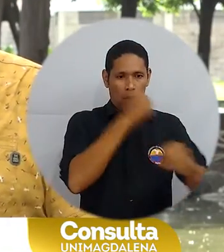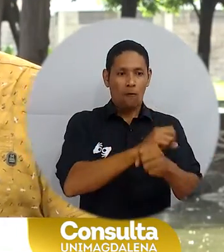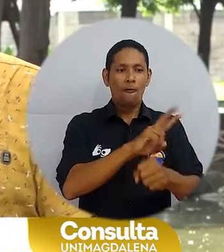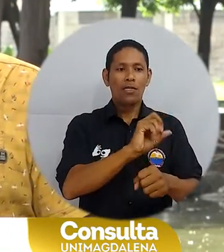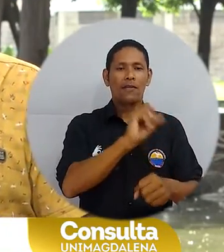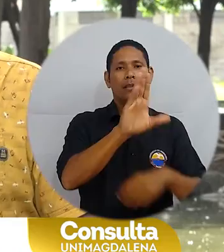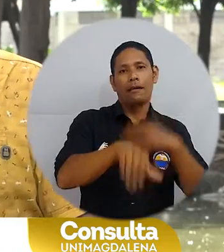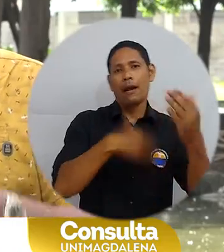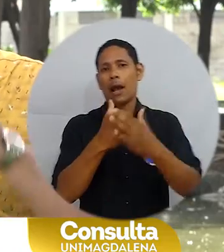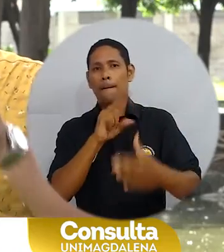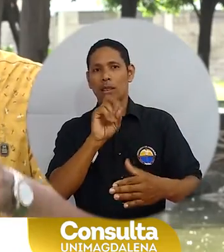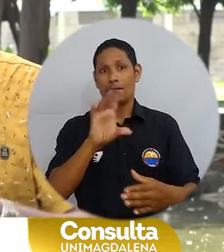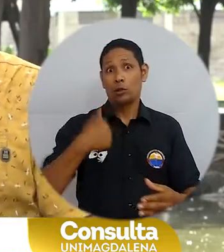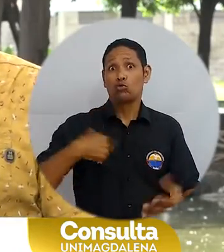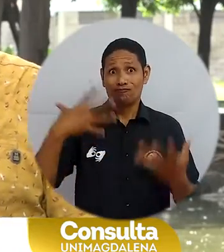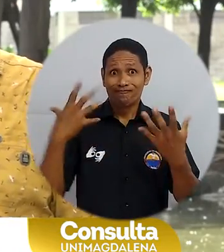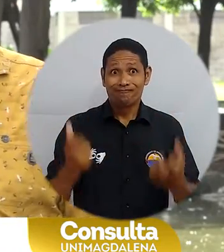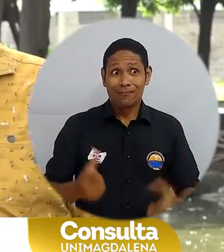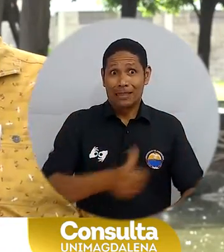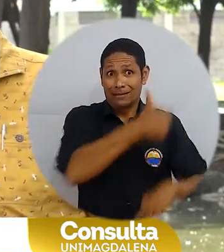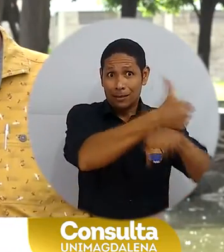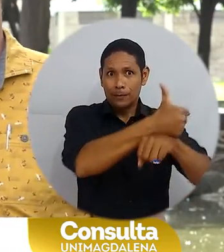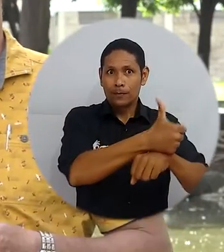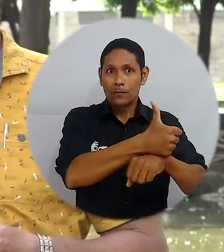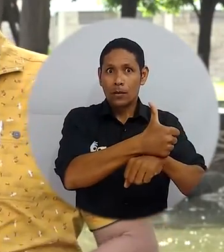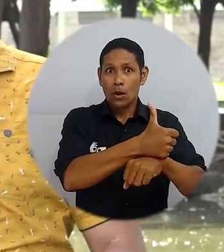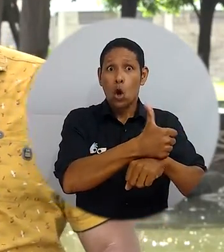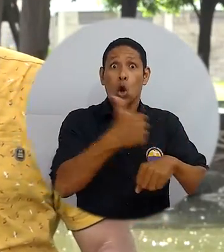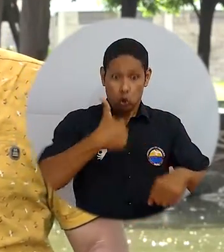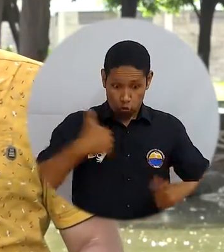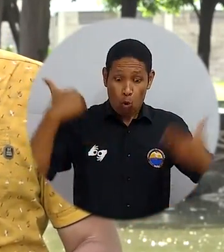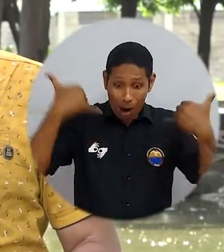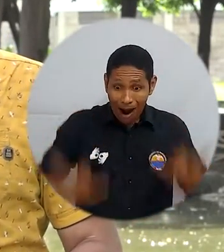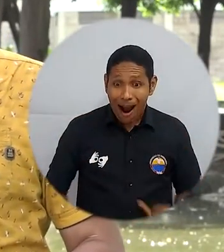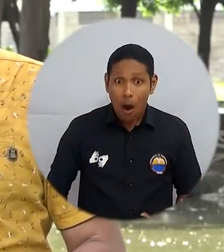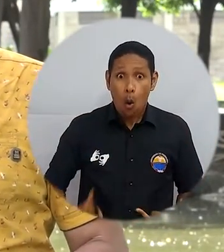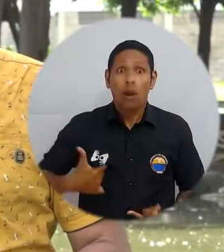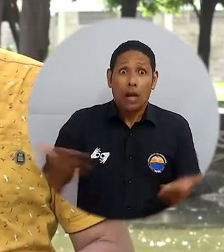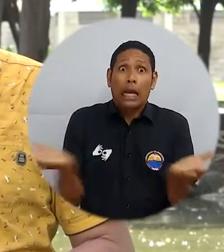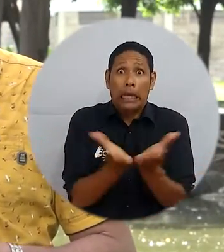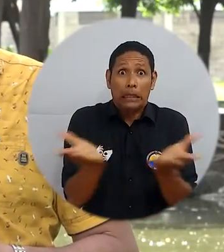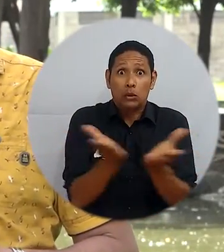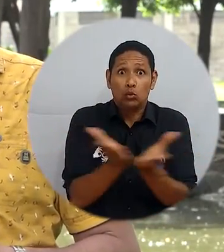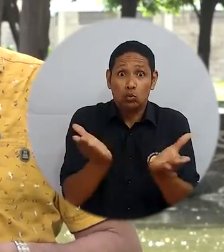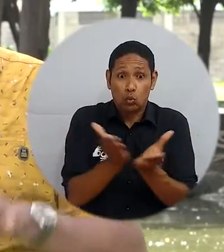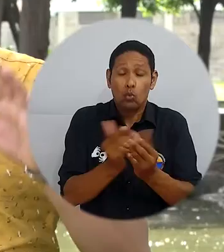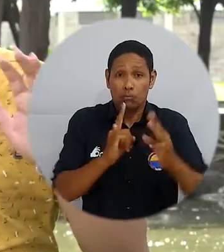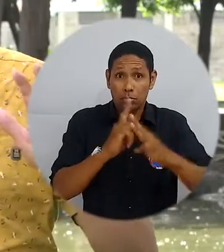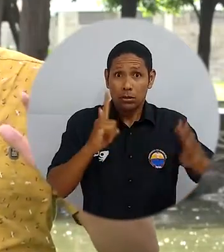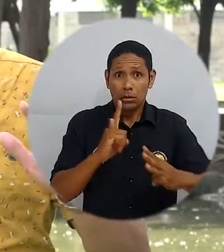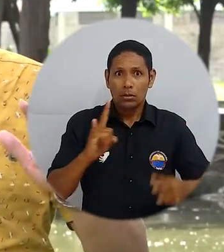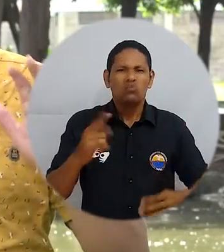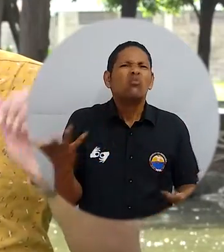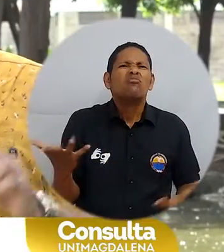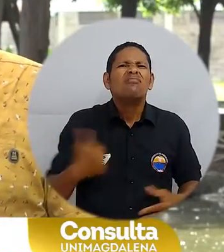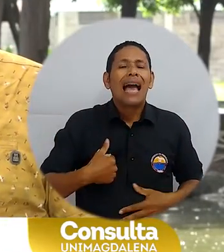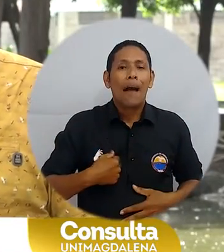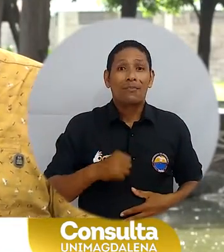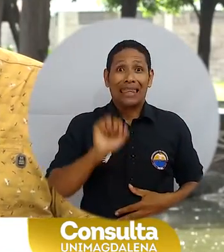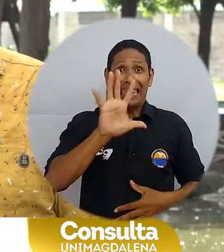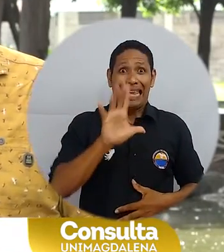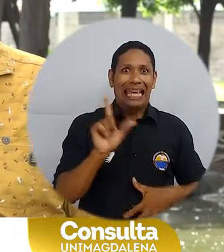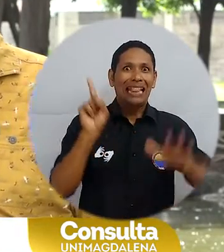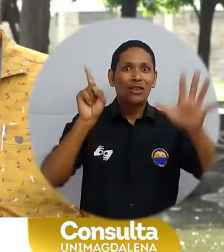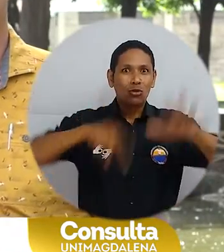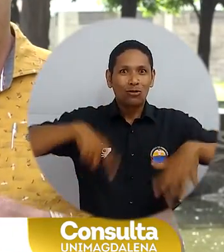-2024. Estudiantes de la Universidad de Magdalena. Yo soy estudiante en este momento. Curso quinto semestre